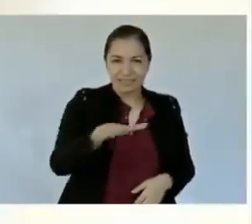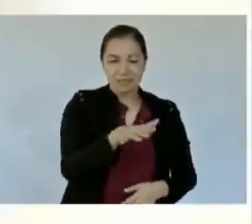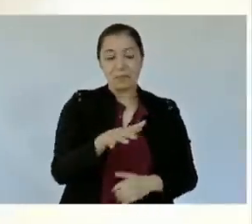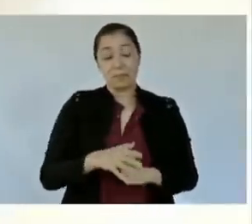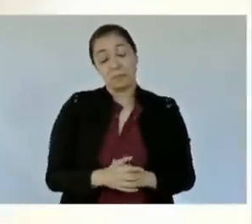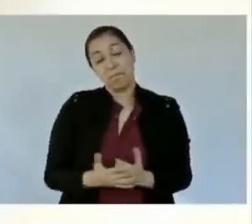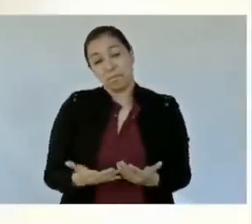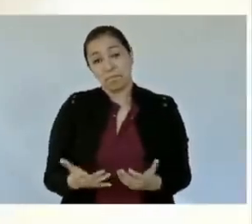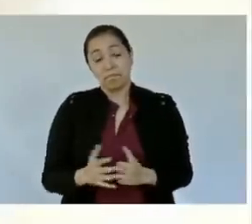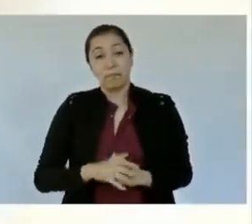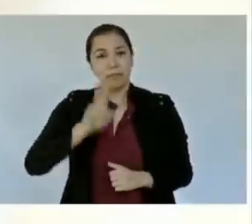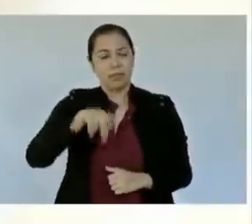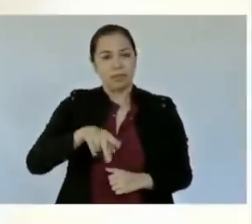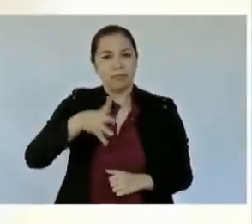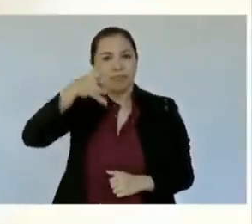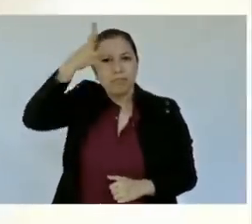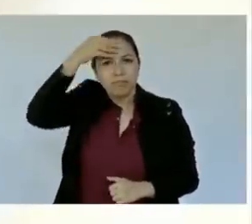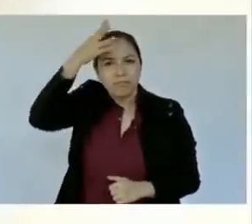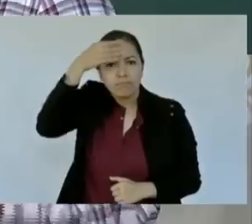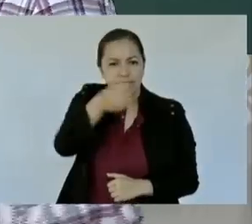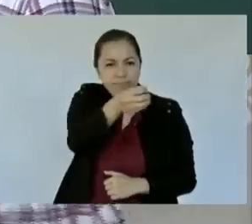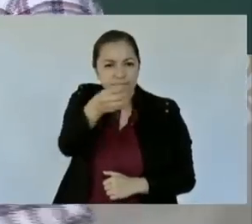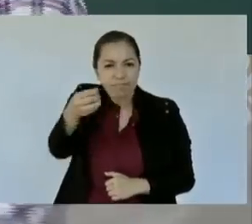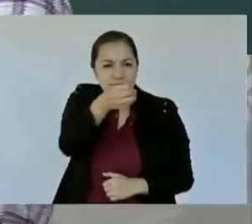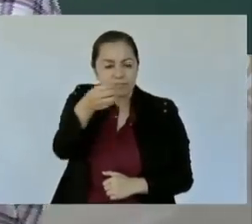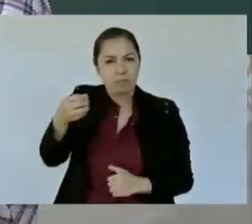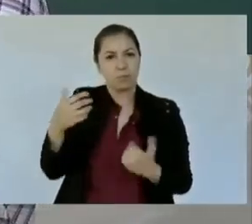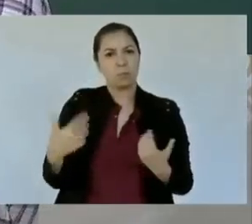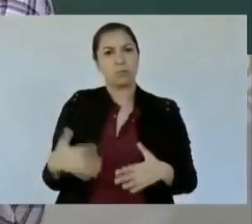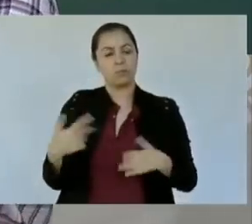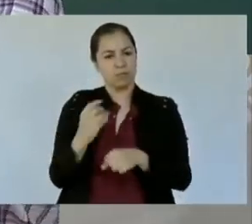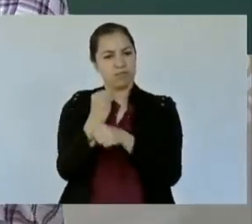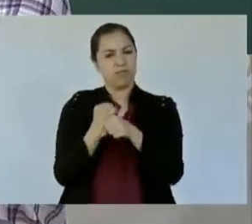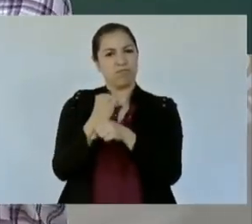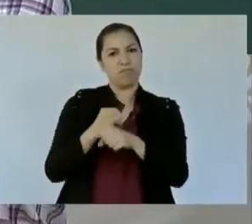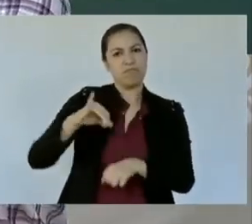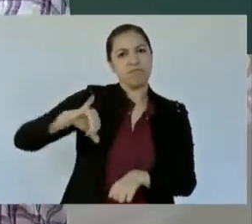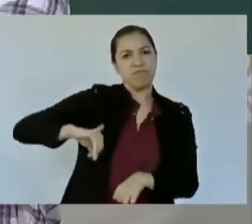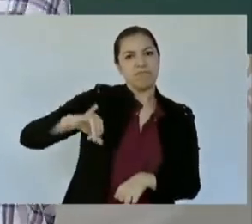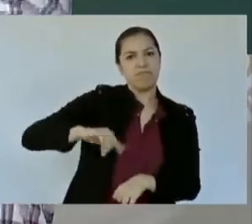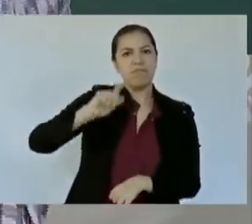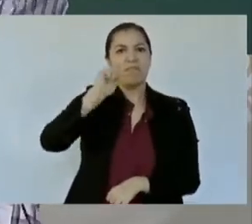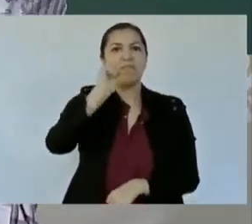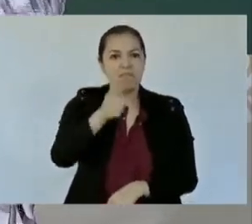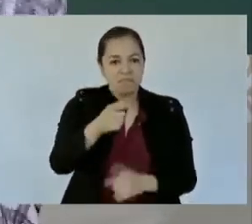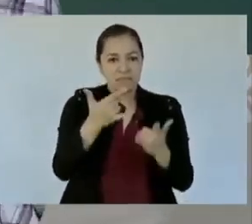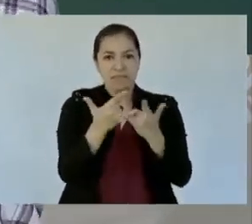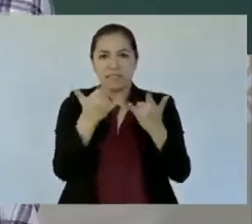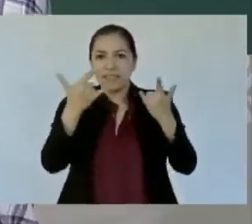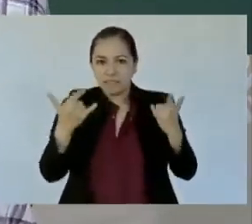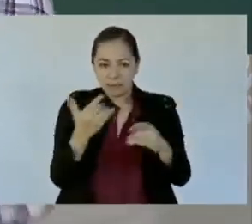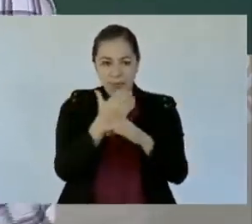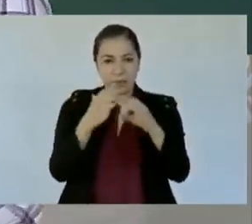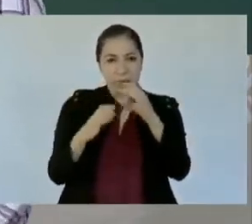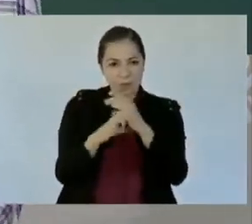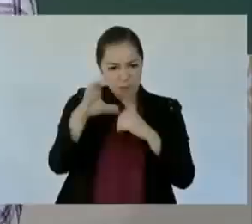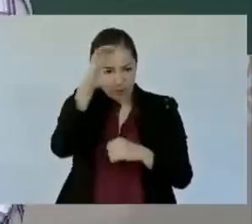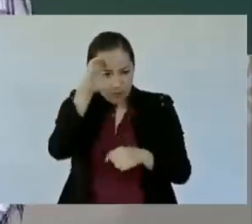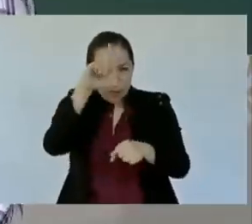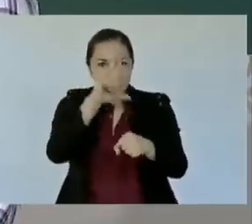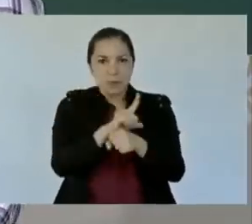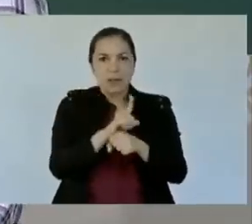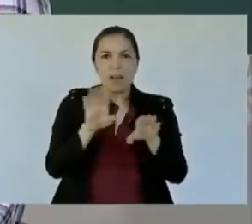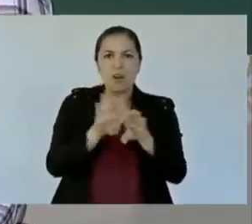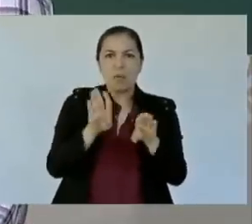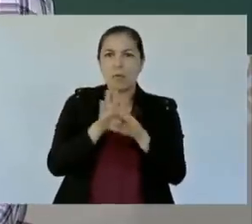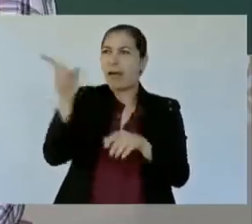Y se aprende mucho, pues, de todo eso, de ver cómo tienen esa historia y esa cultura, ese arraigo